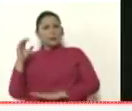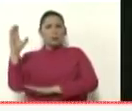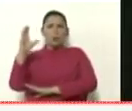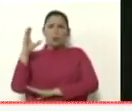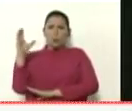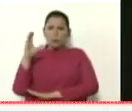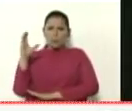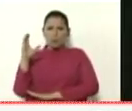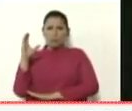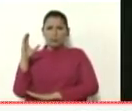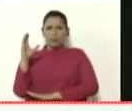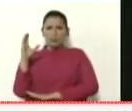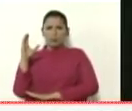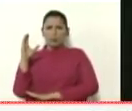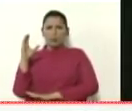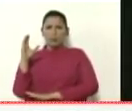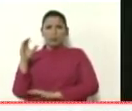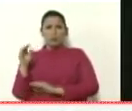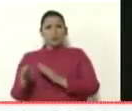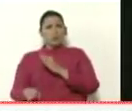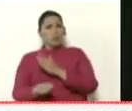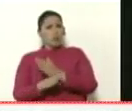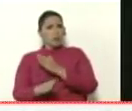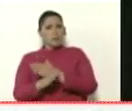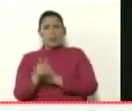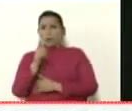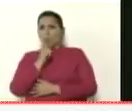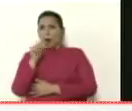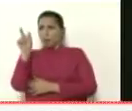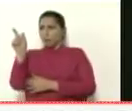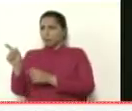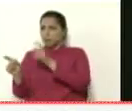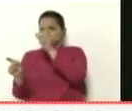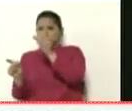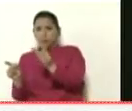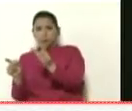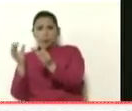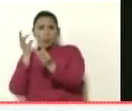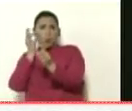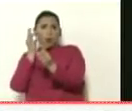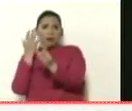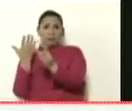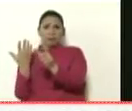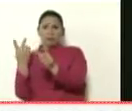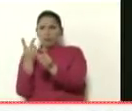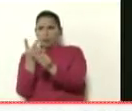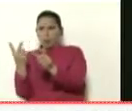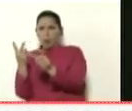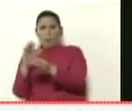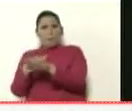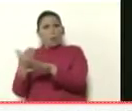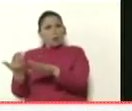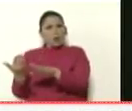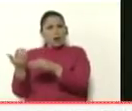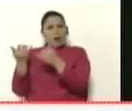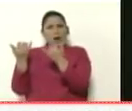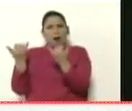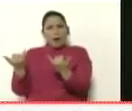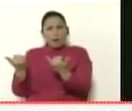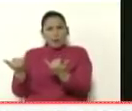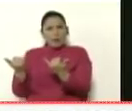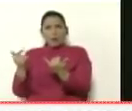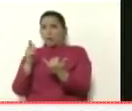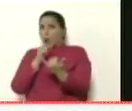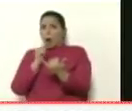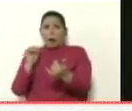todavía no ha identificado a estas señoras por qué razón aún no las ha